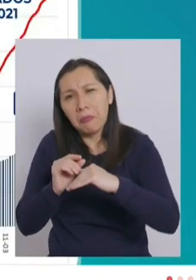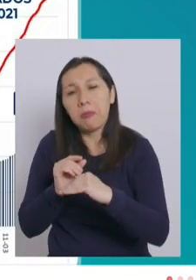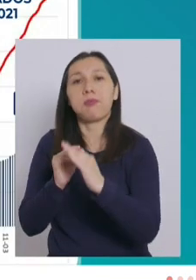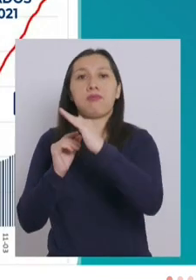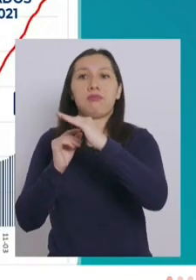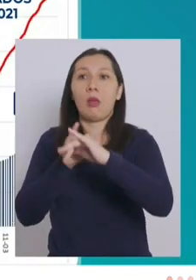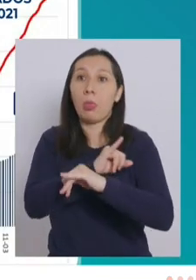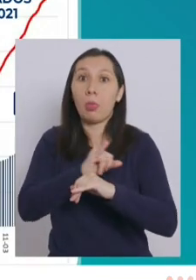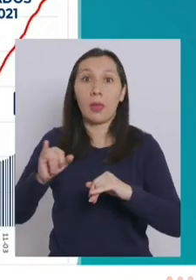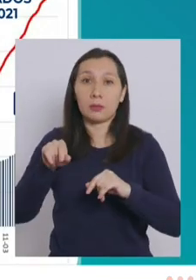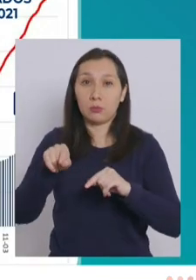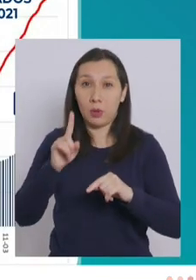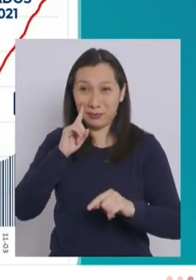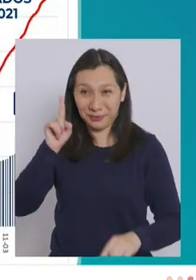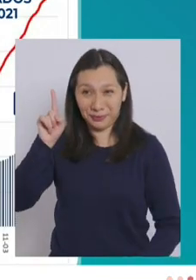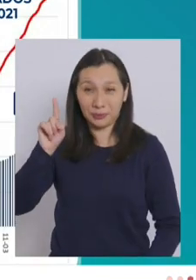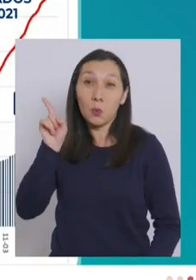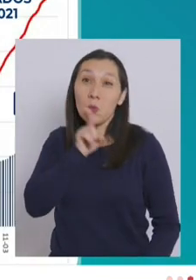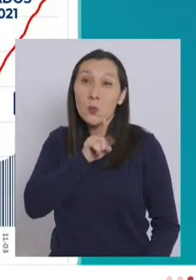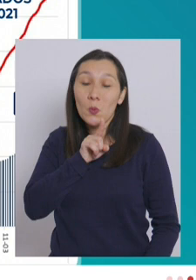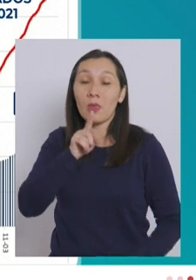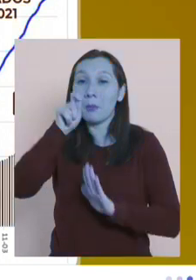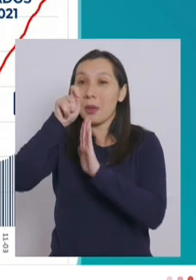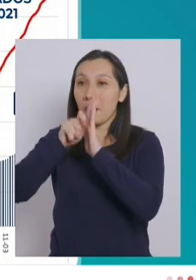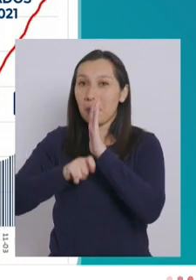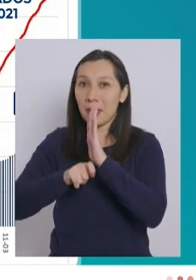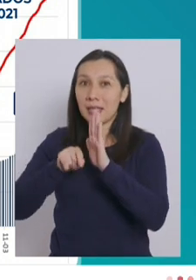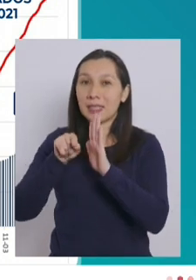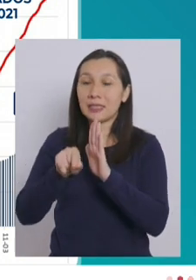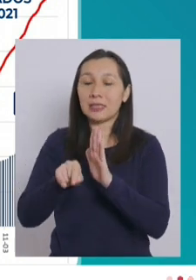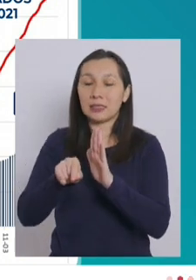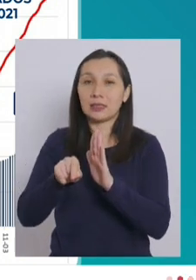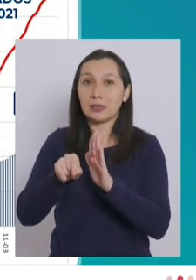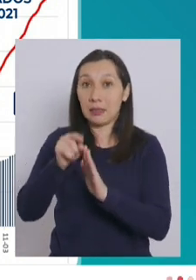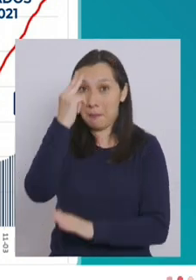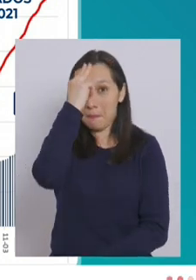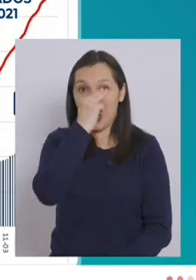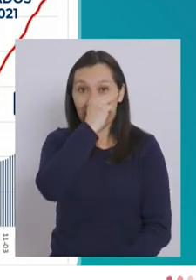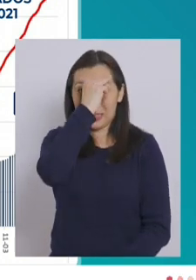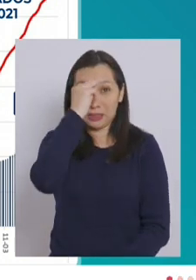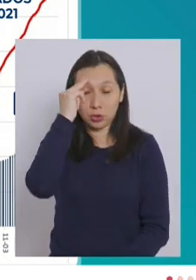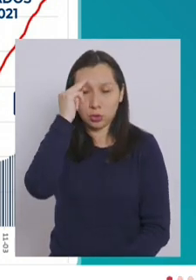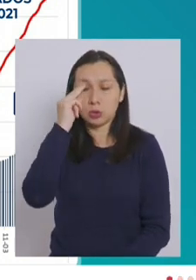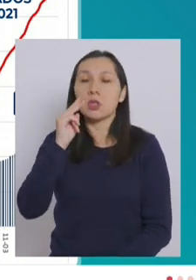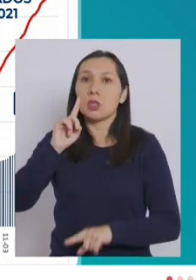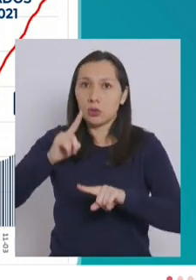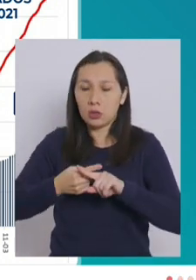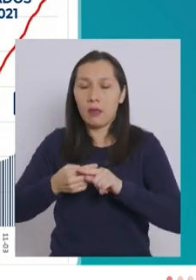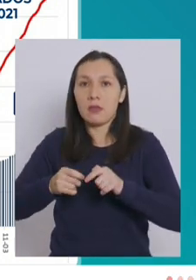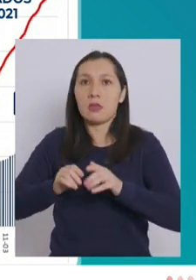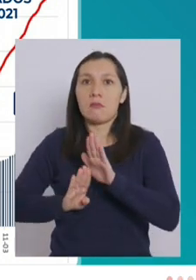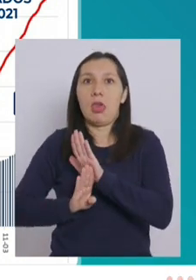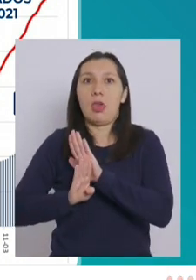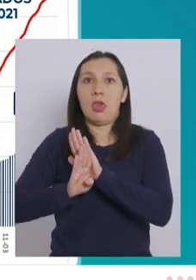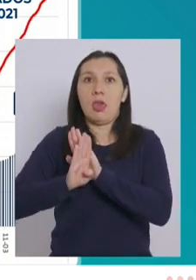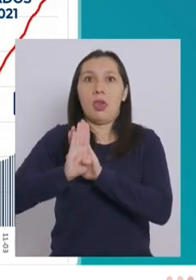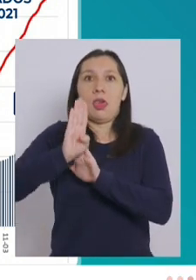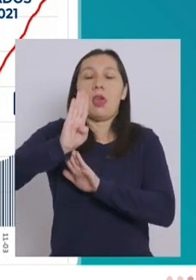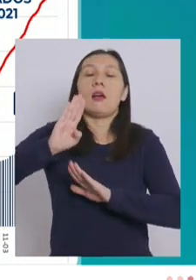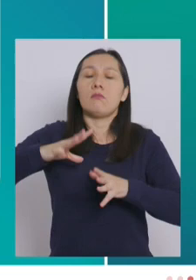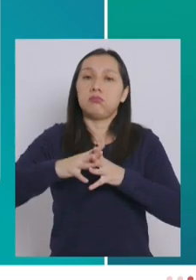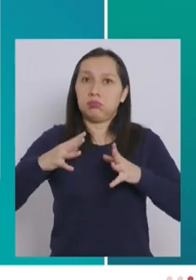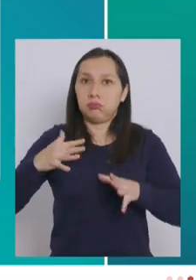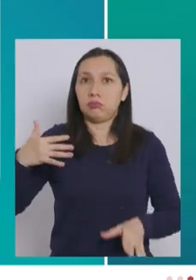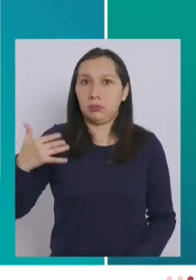y posteriormente en el mes de marzo un aumento muy significativo.